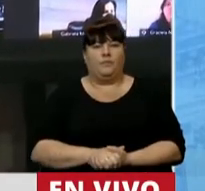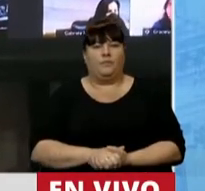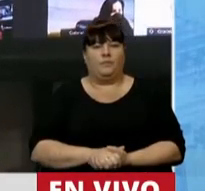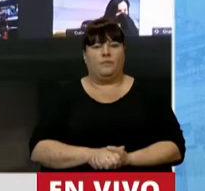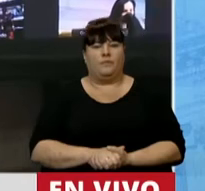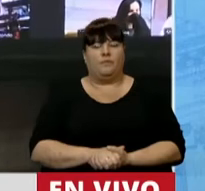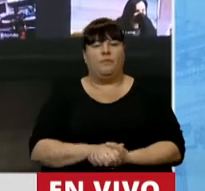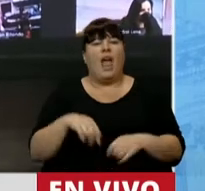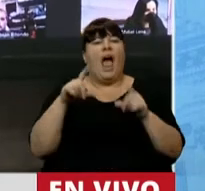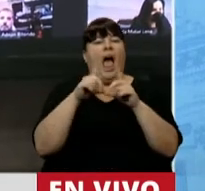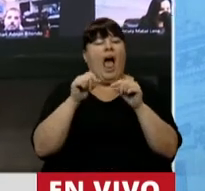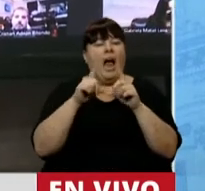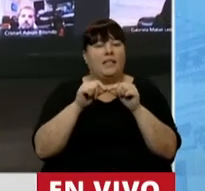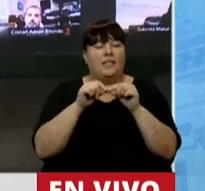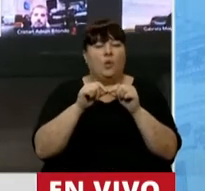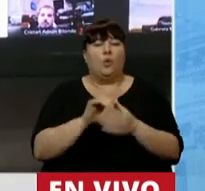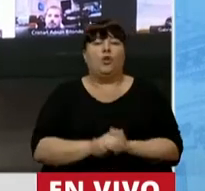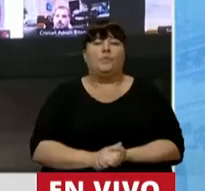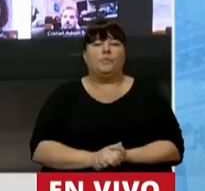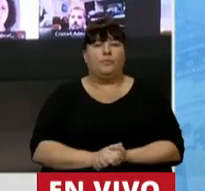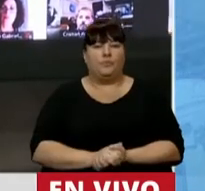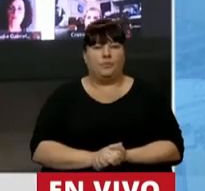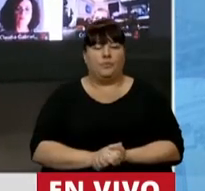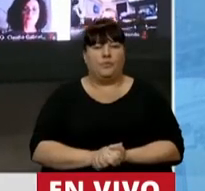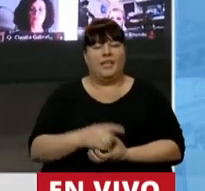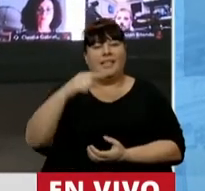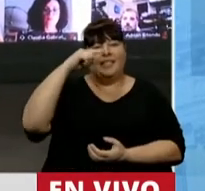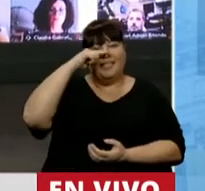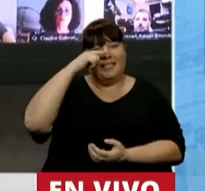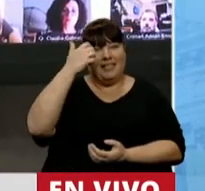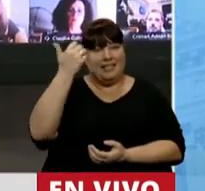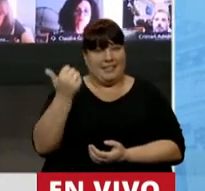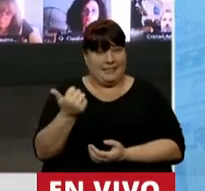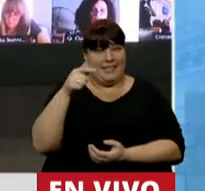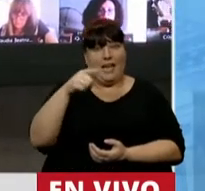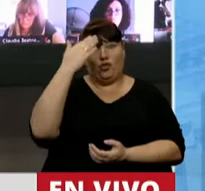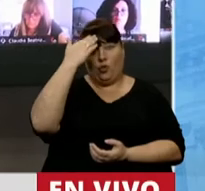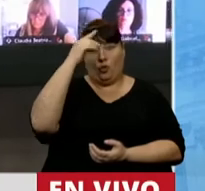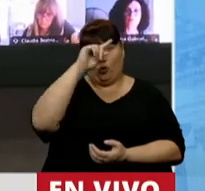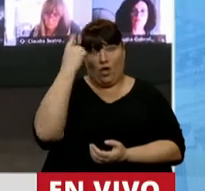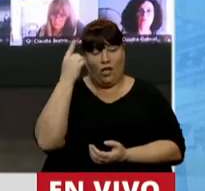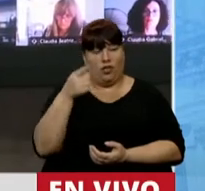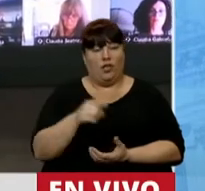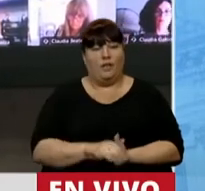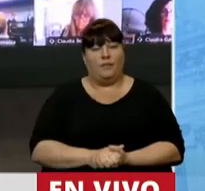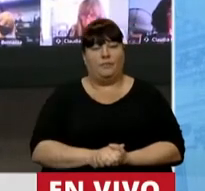El artículo 76 de la Constitución